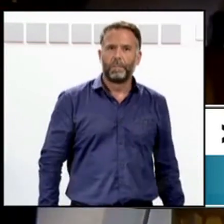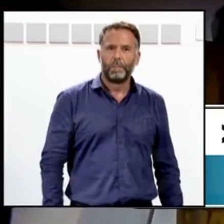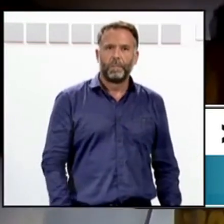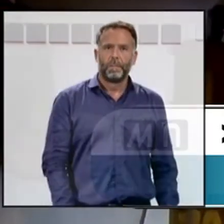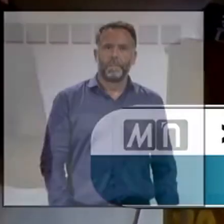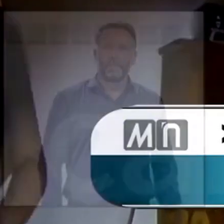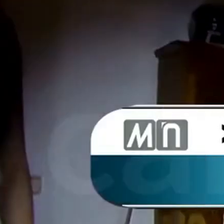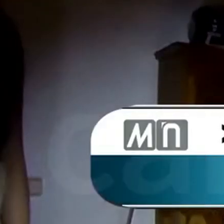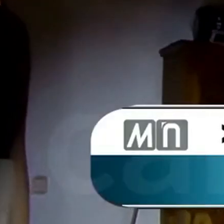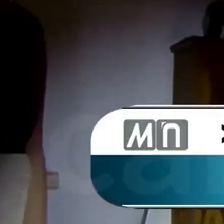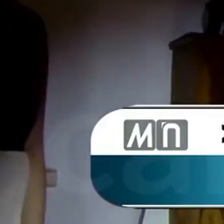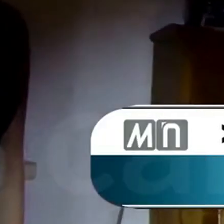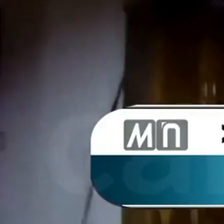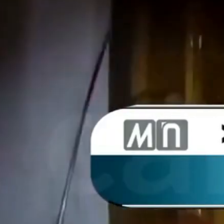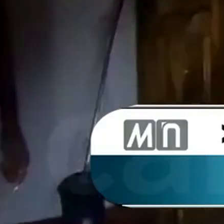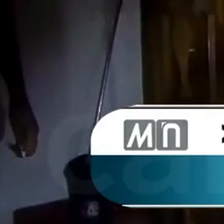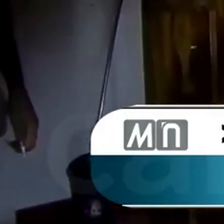custodia de una vivienda. Otro indicativo...